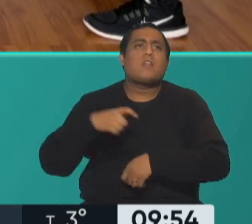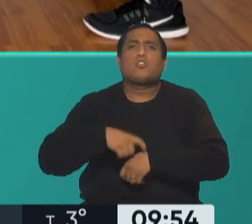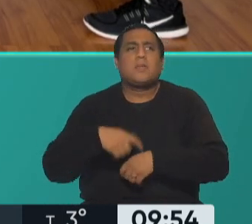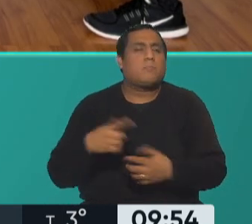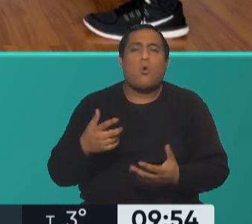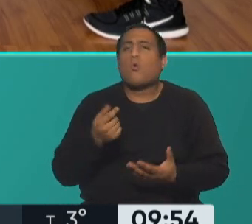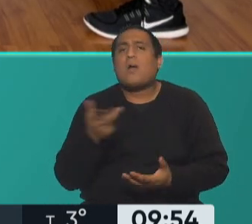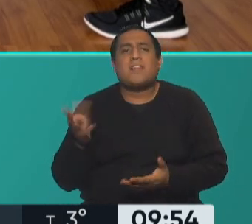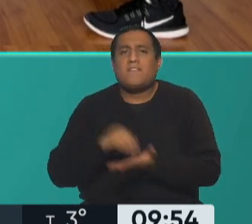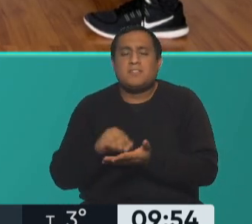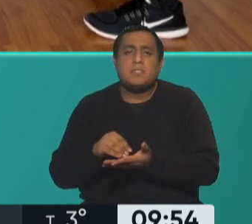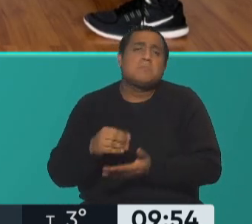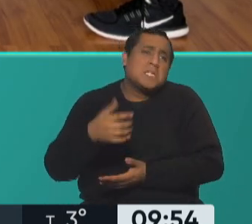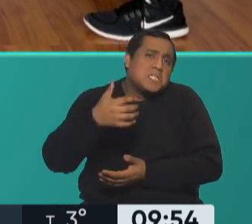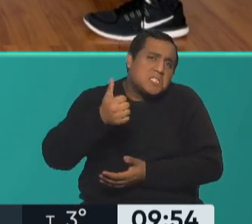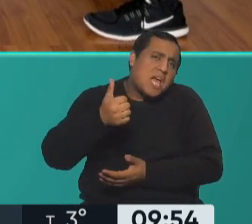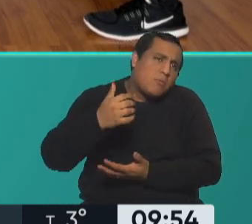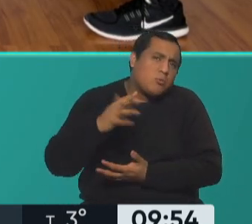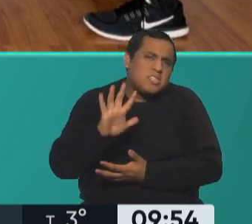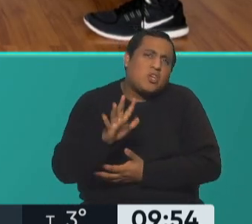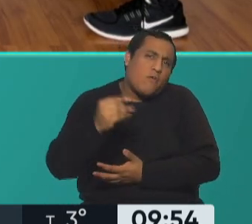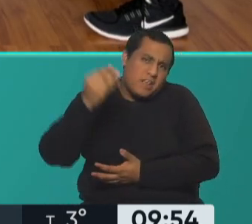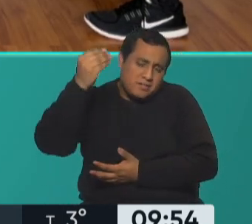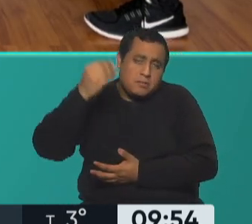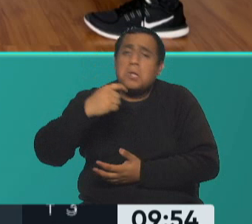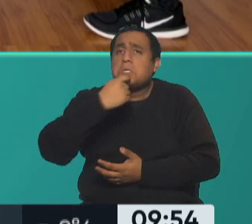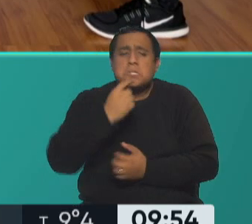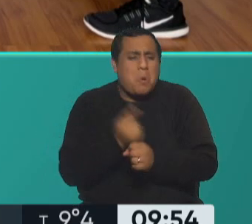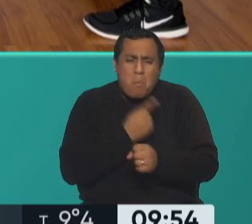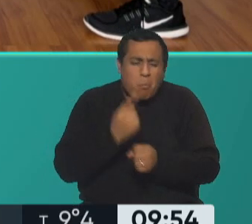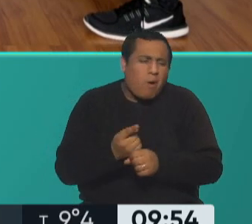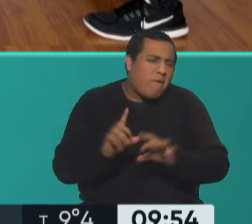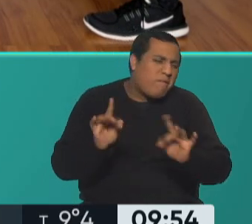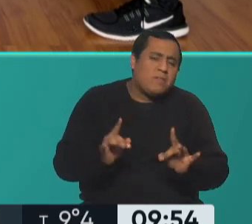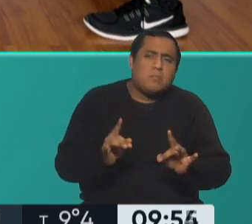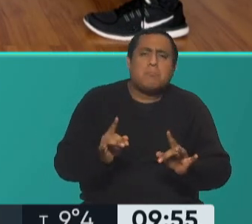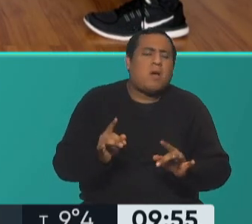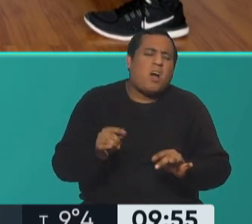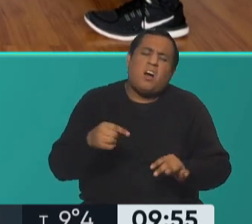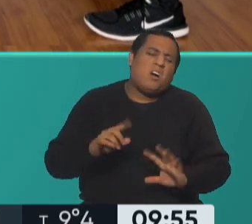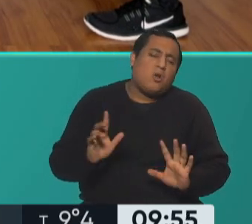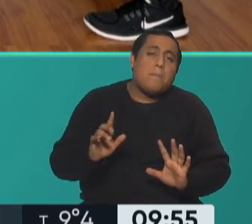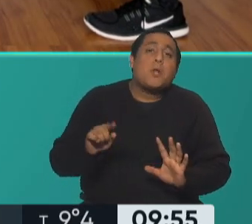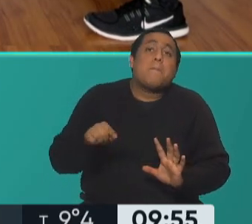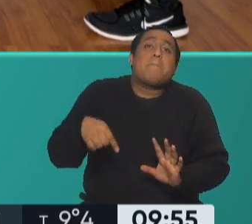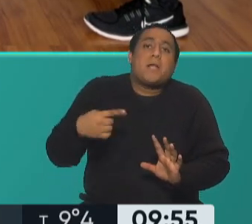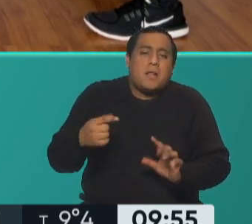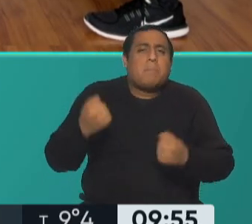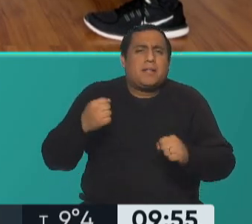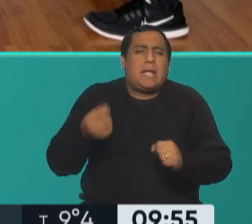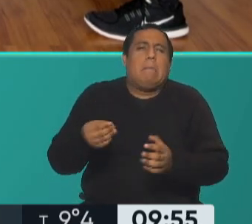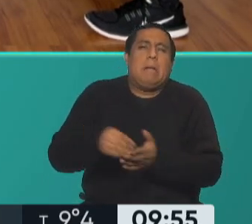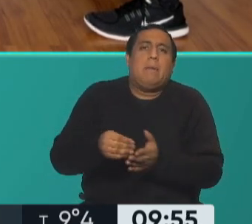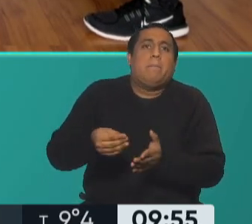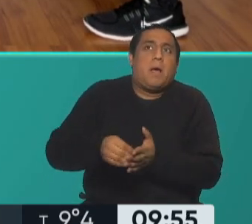por lo menos cinco o seis veces si no llego porque costó un montón hoy no llego pero Mariana ir practicándolo un poquito